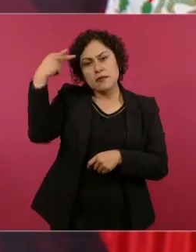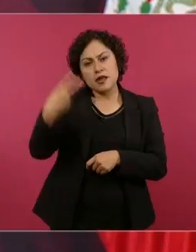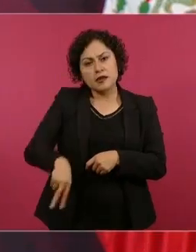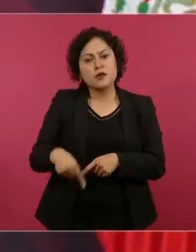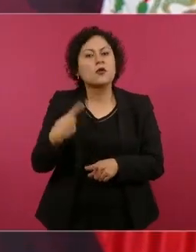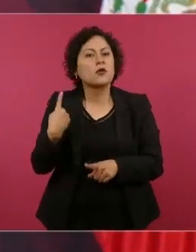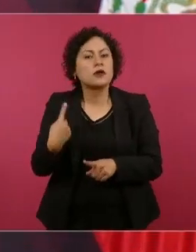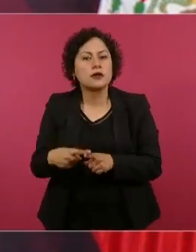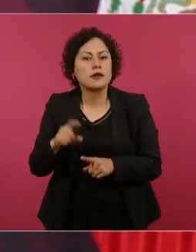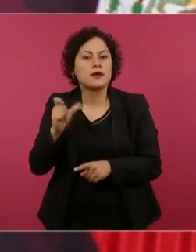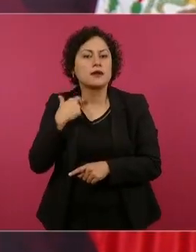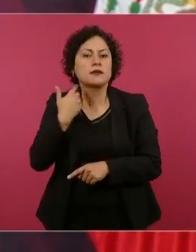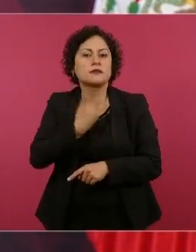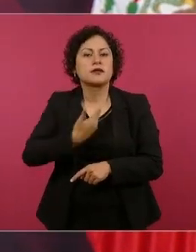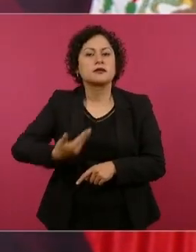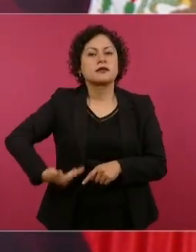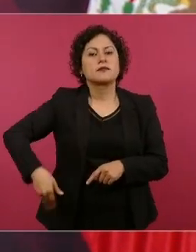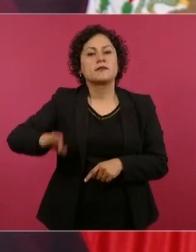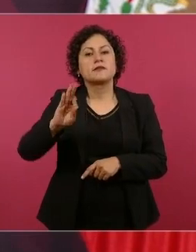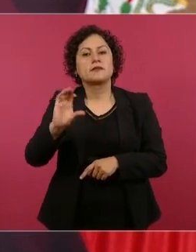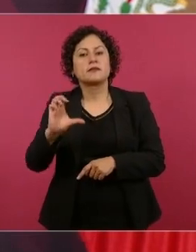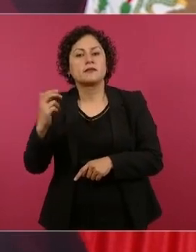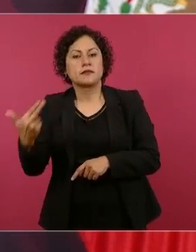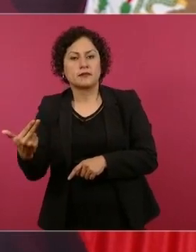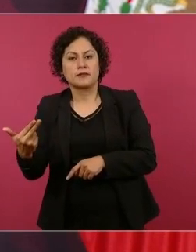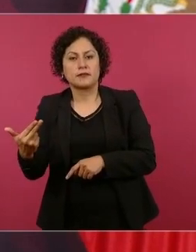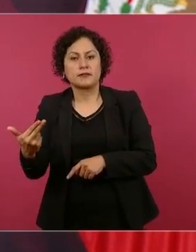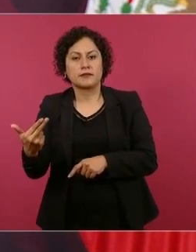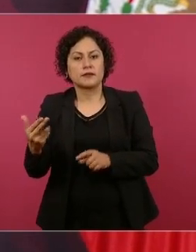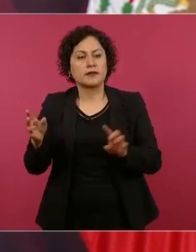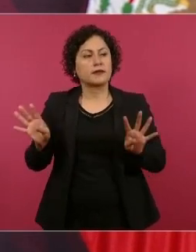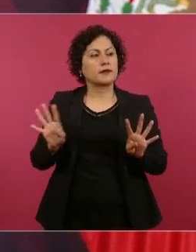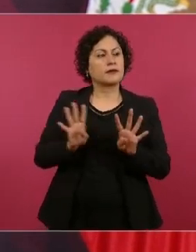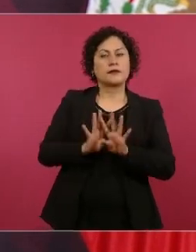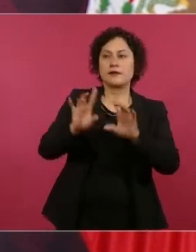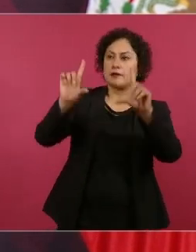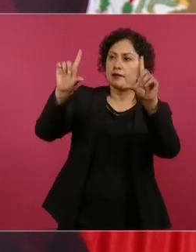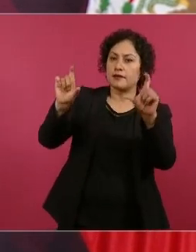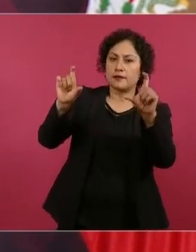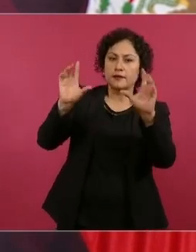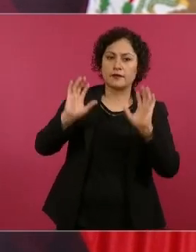les tomaban la foto, esa era la ayuda.